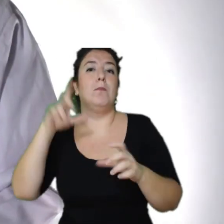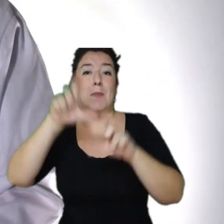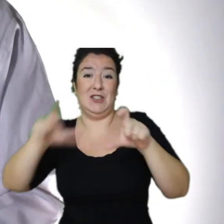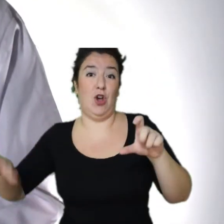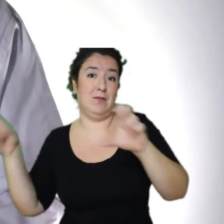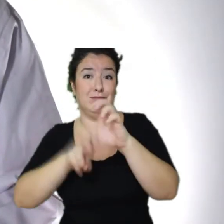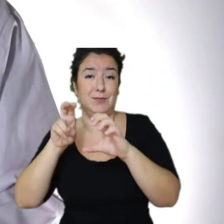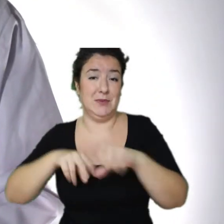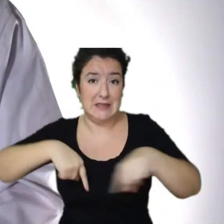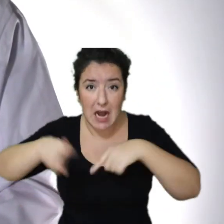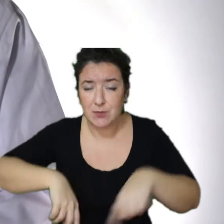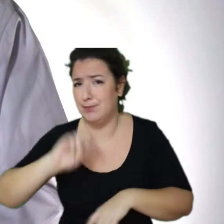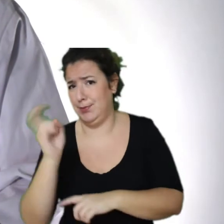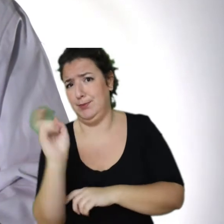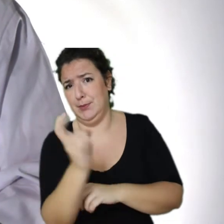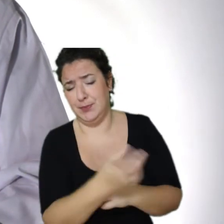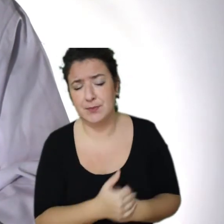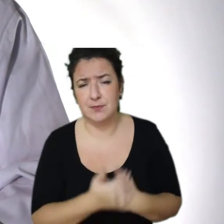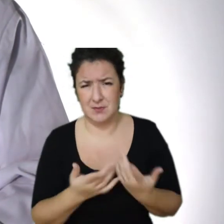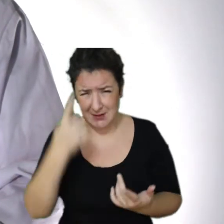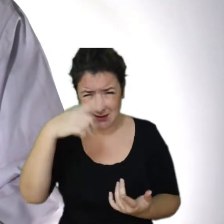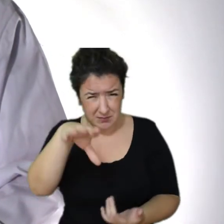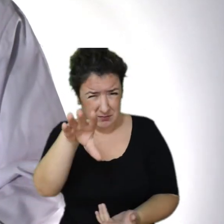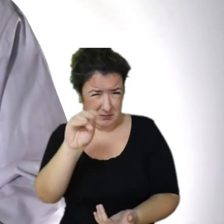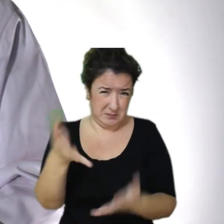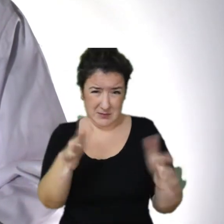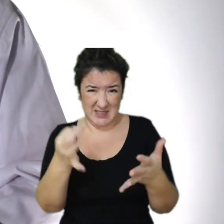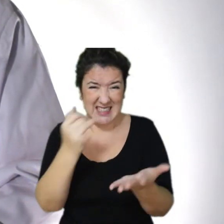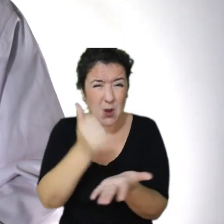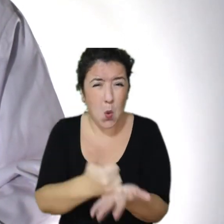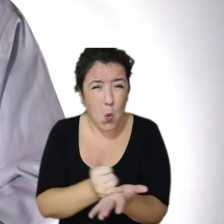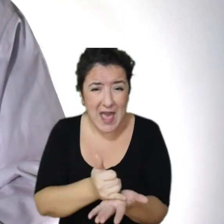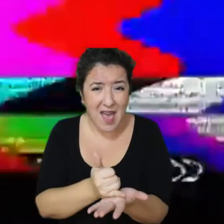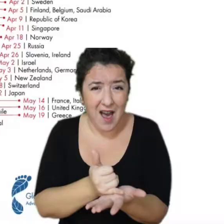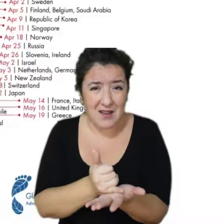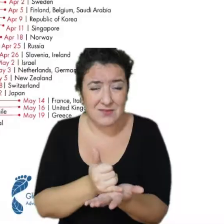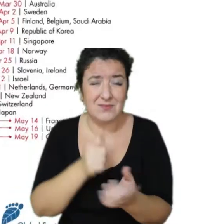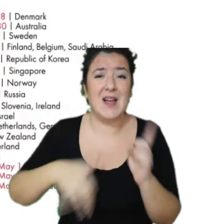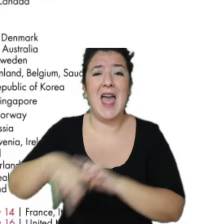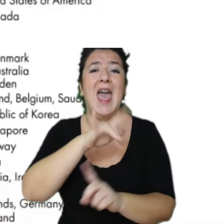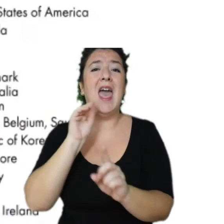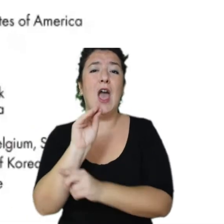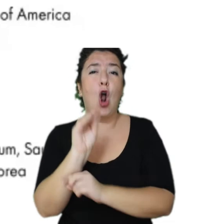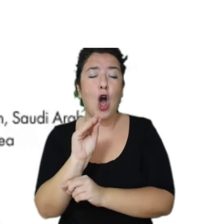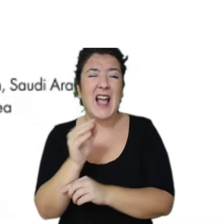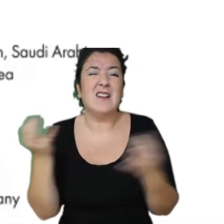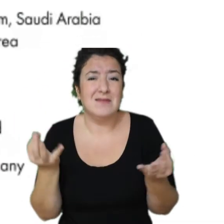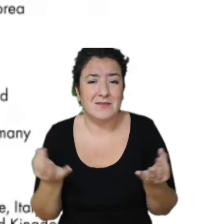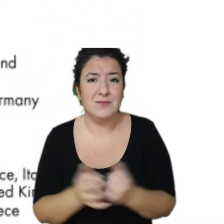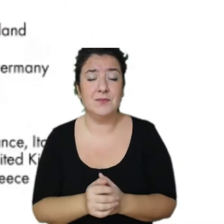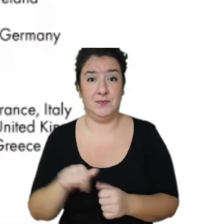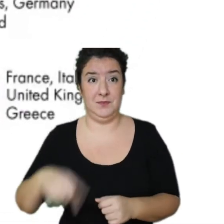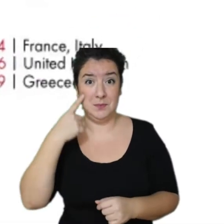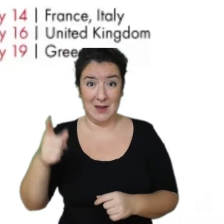Espero que haya quedado claro que es huella ecológica. Sí, es fácil, sí. Gracias. En este gráfico que os dejo